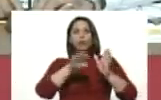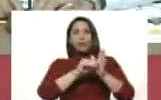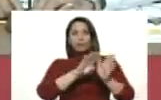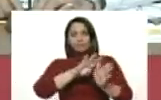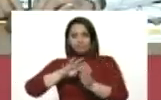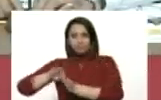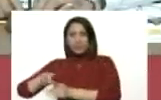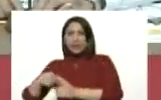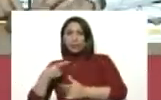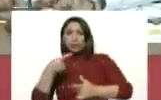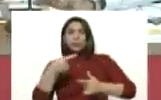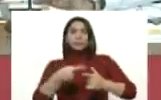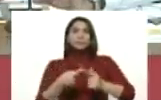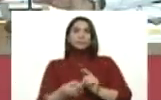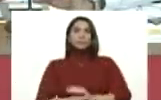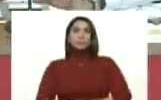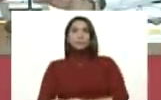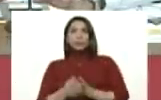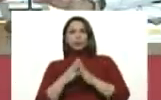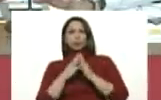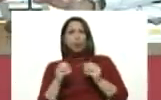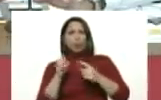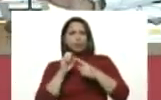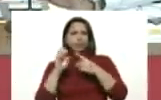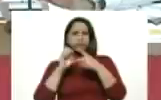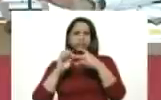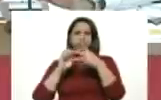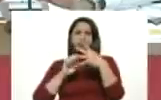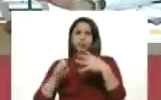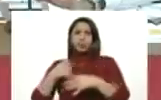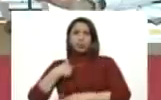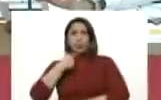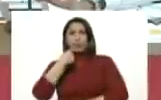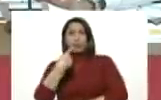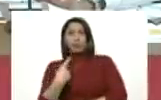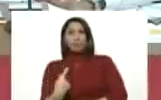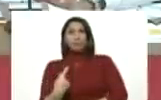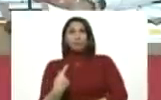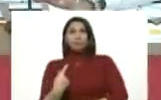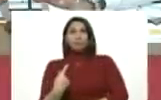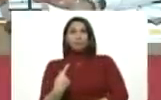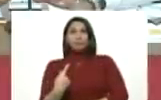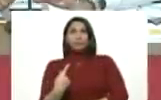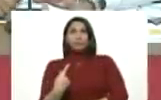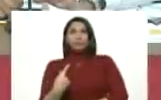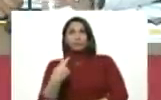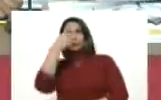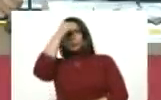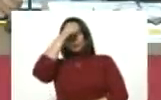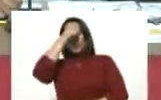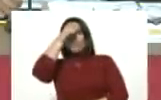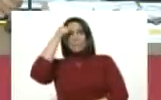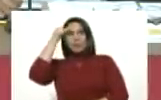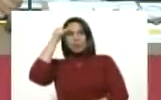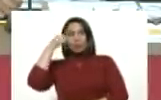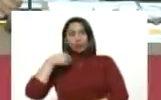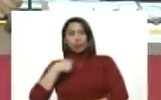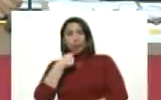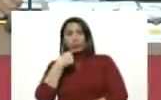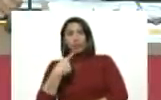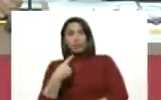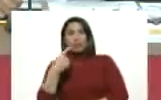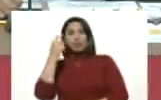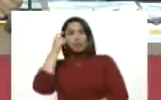Entonces, todos estos elementos. Yo se los dije el domingo. Se los dije días